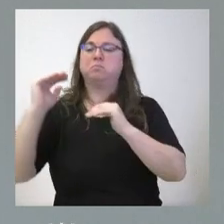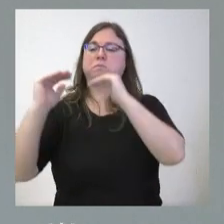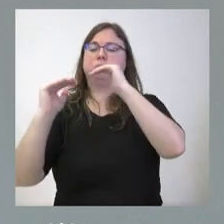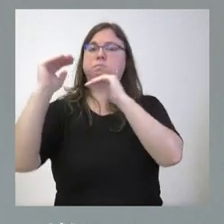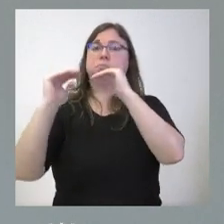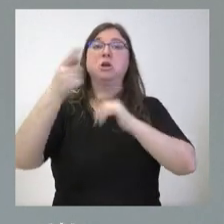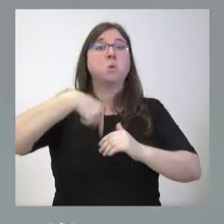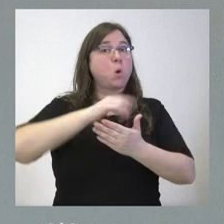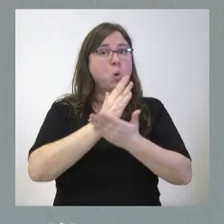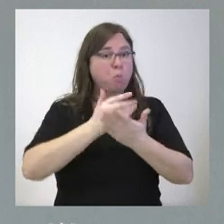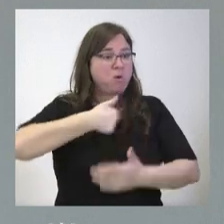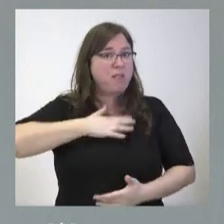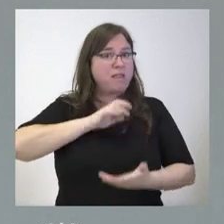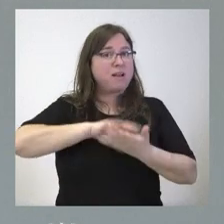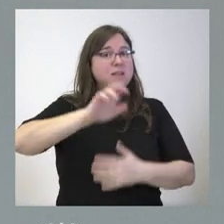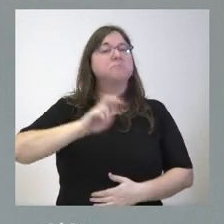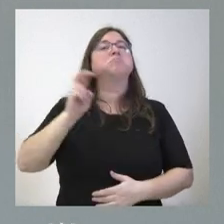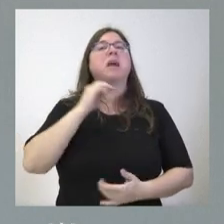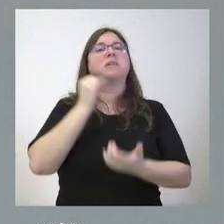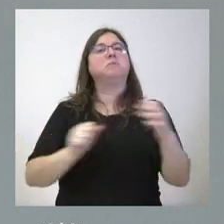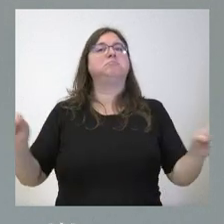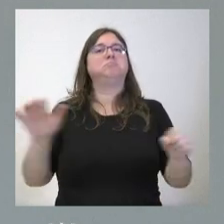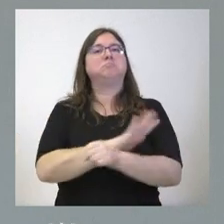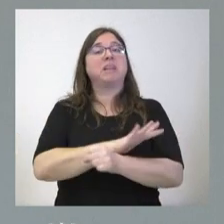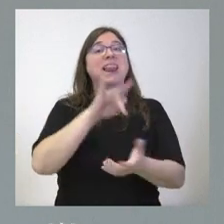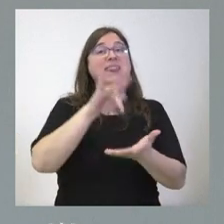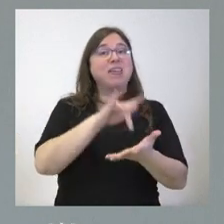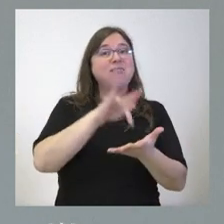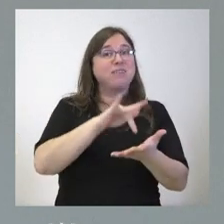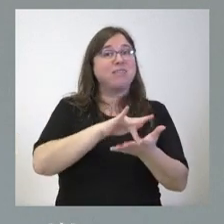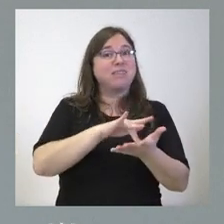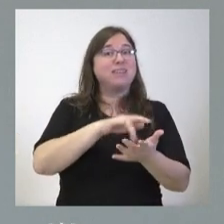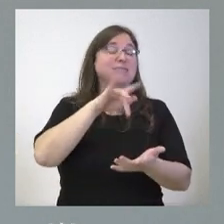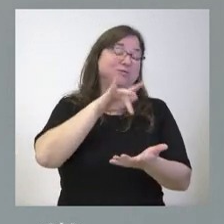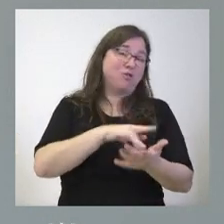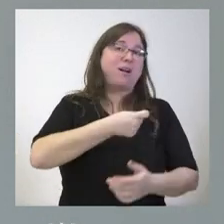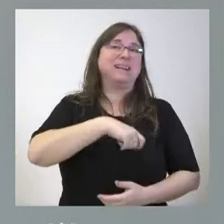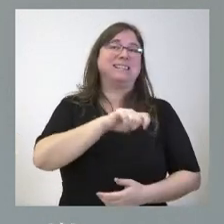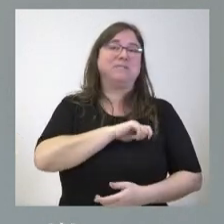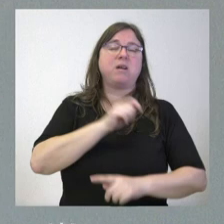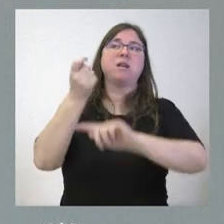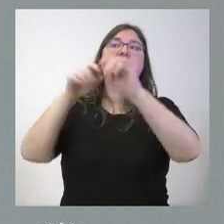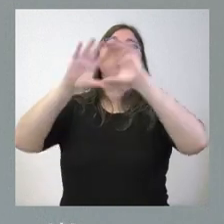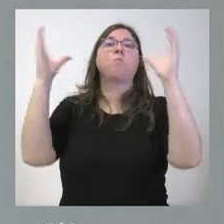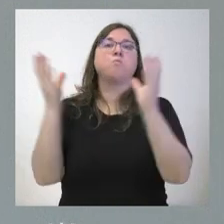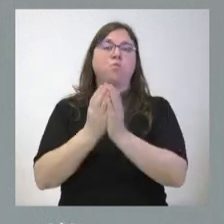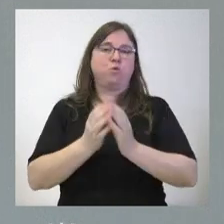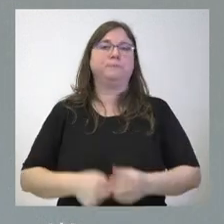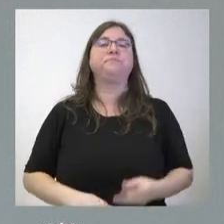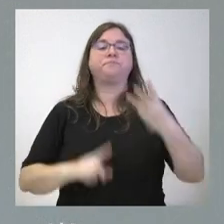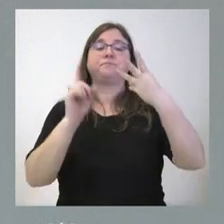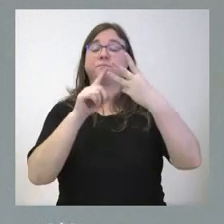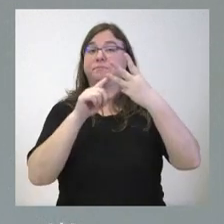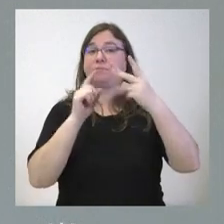comunidades autónomas que vienen a paliar esa situación de déficit que tiene España dentro del contexto mundial y la última